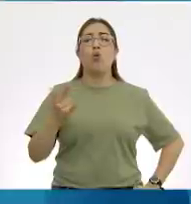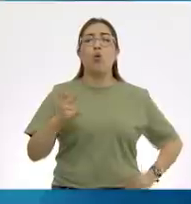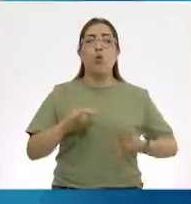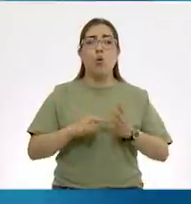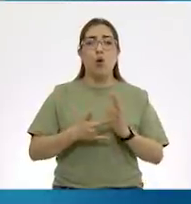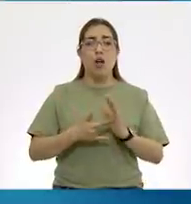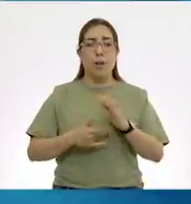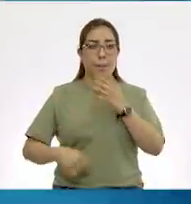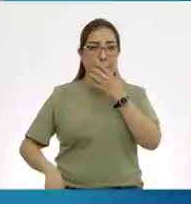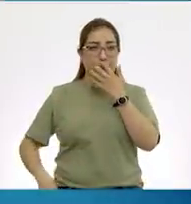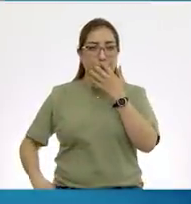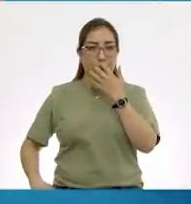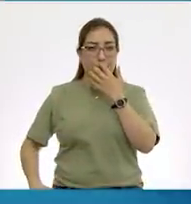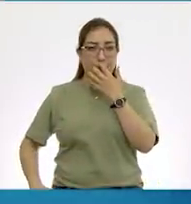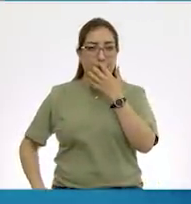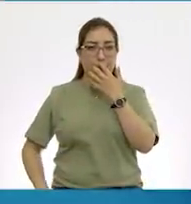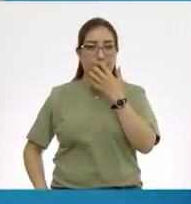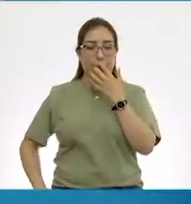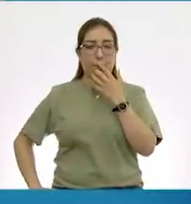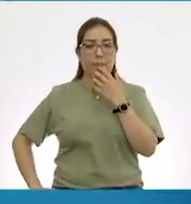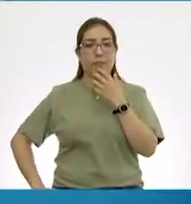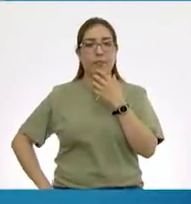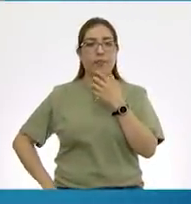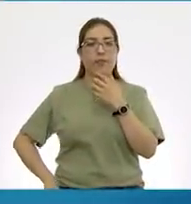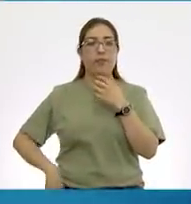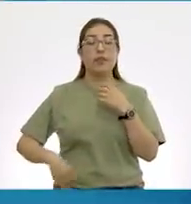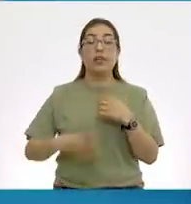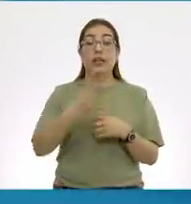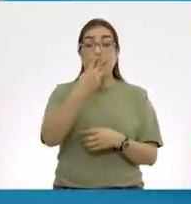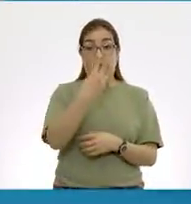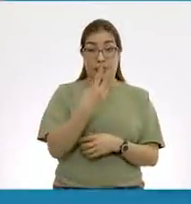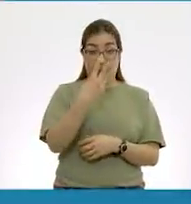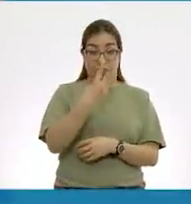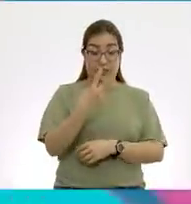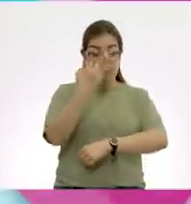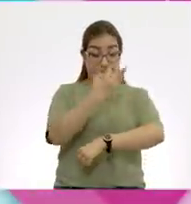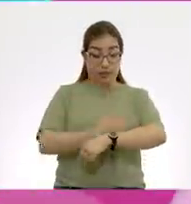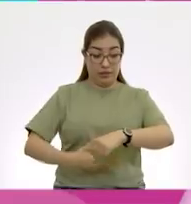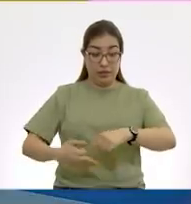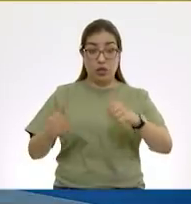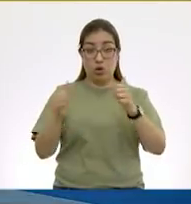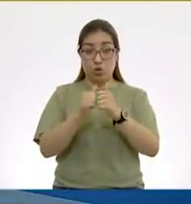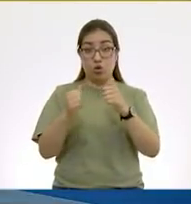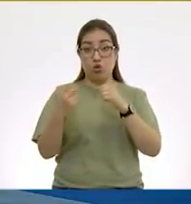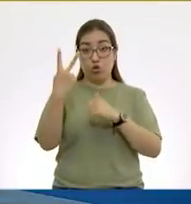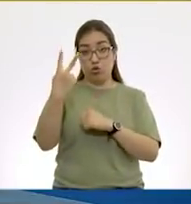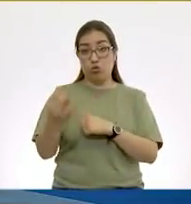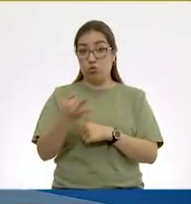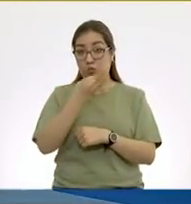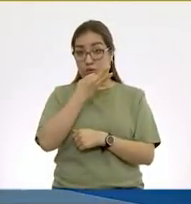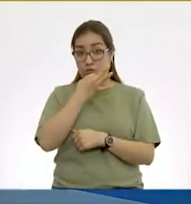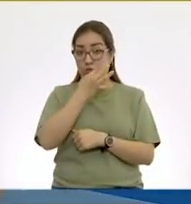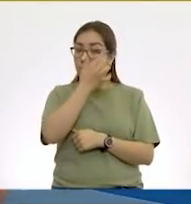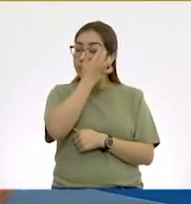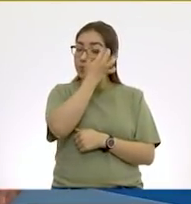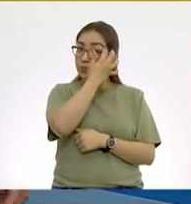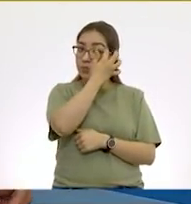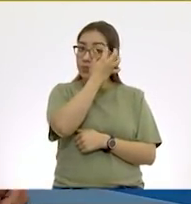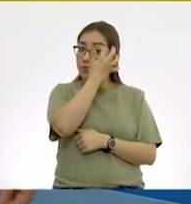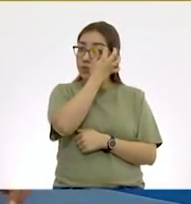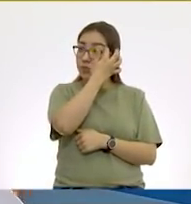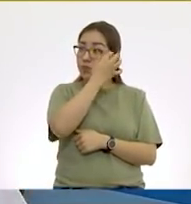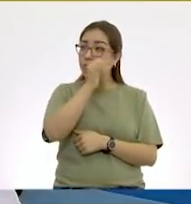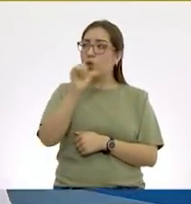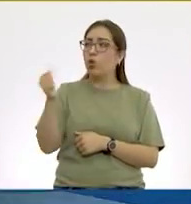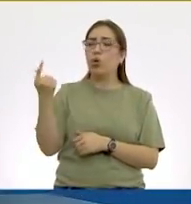3 de la tarde con 2 minutos. Exactamente. 3 de la tarde con 2 minutos. Vamos a ver este otro ejemplo.